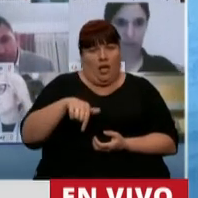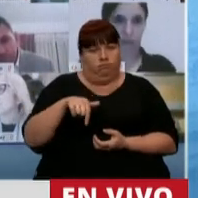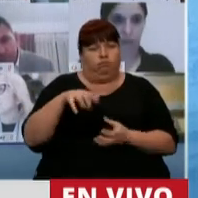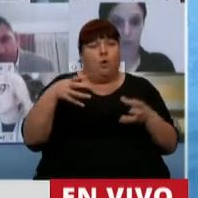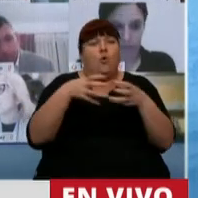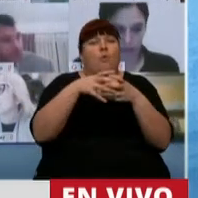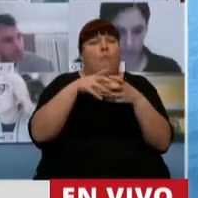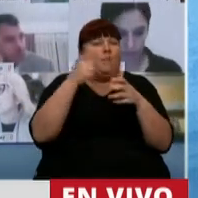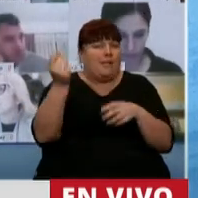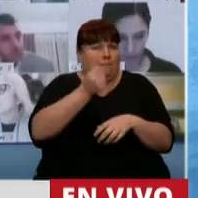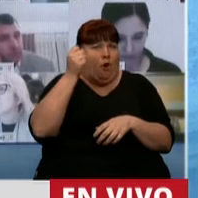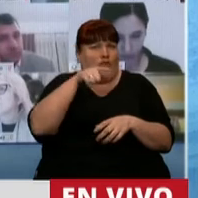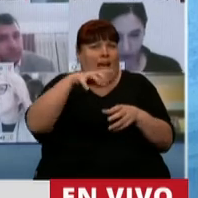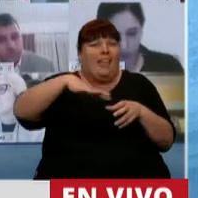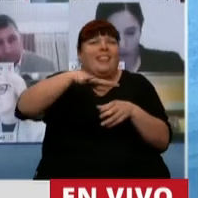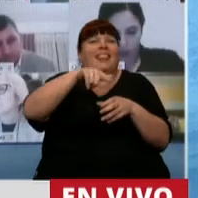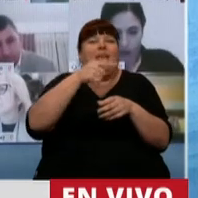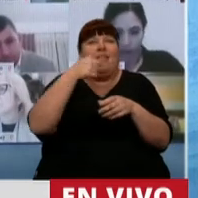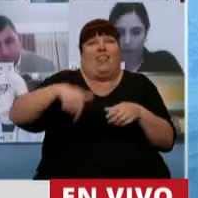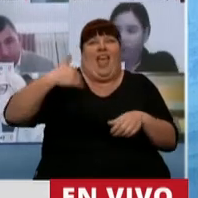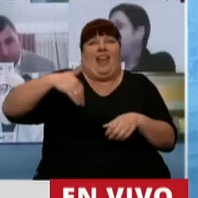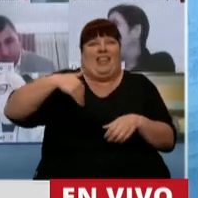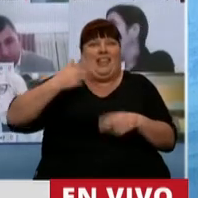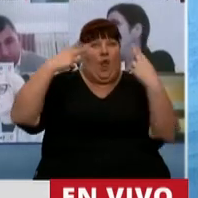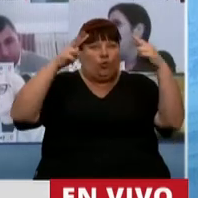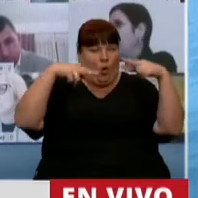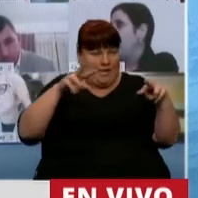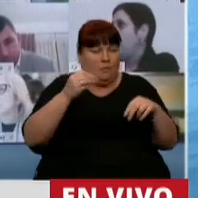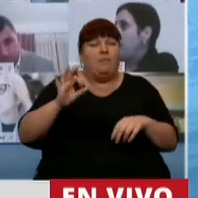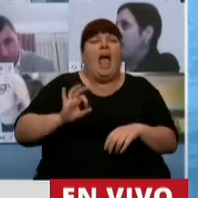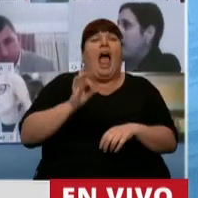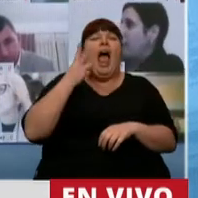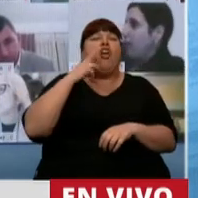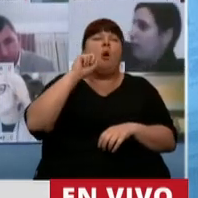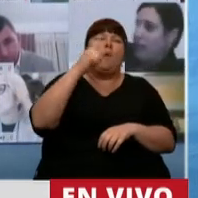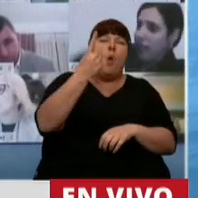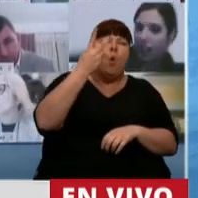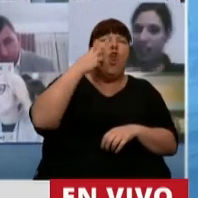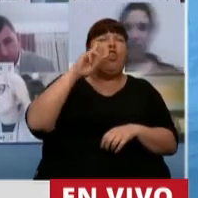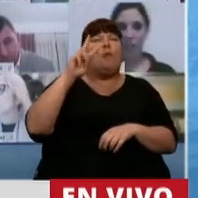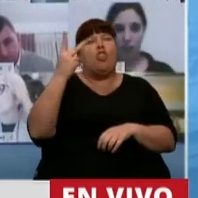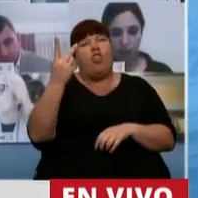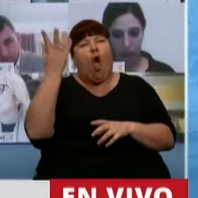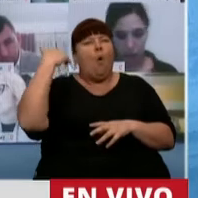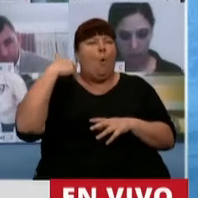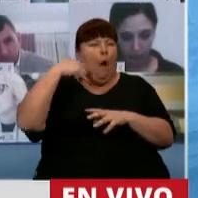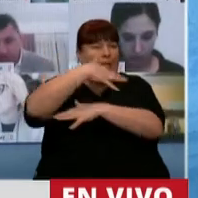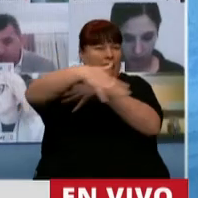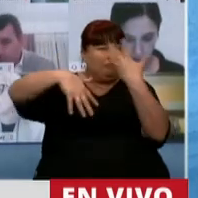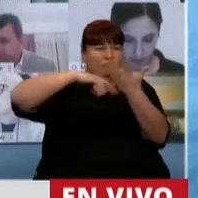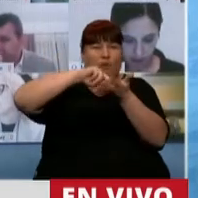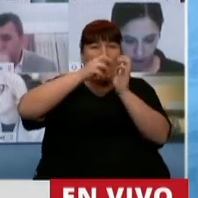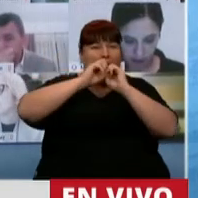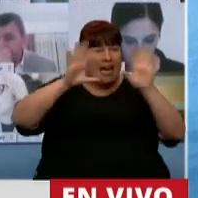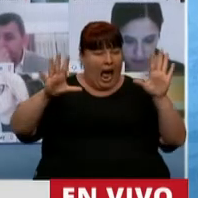uno de los sectores estratégicos que tiene la Argentina y que desde el año 2001, 2002, luego de esa profunda crisis,